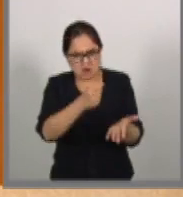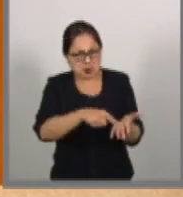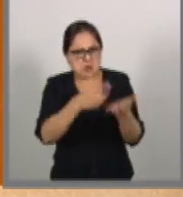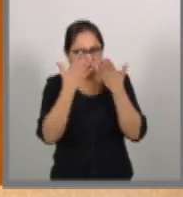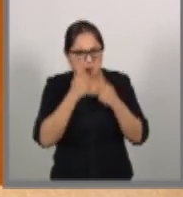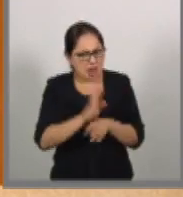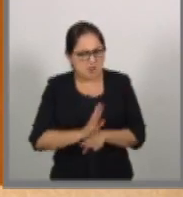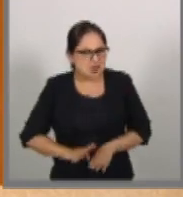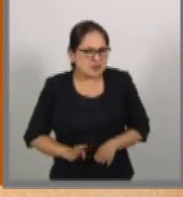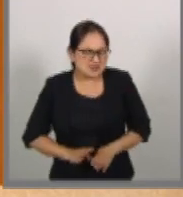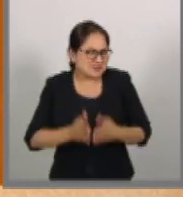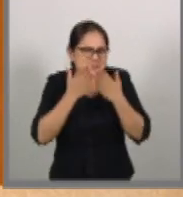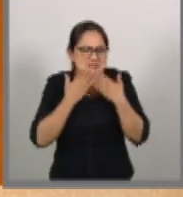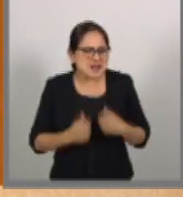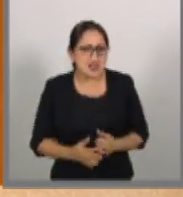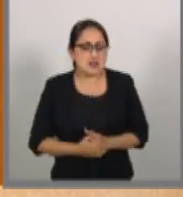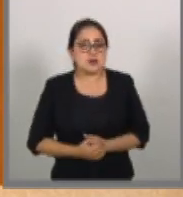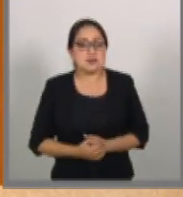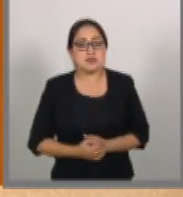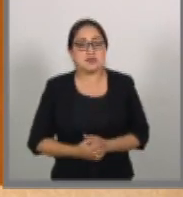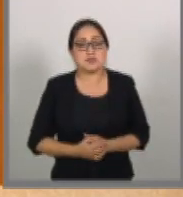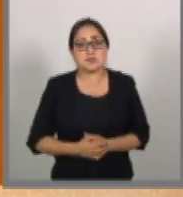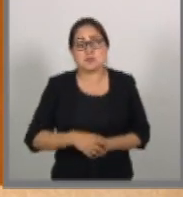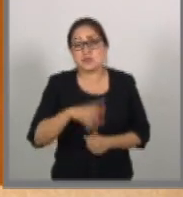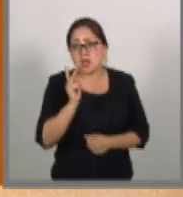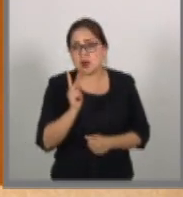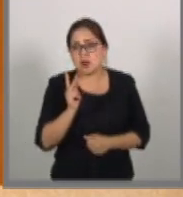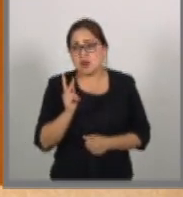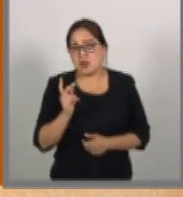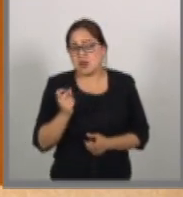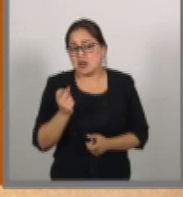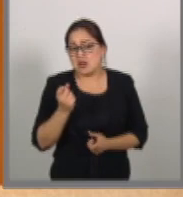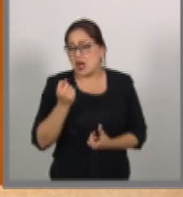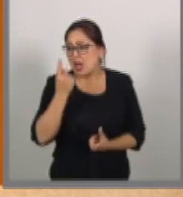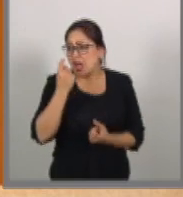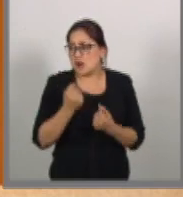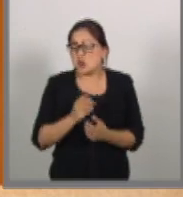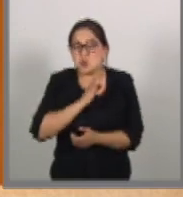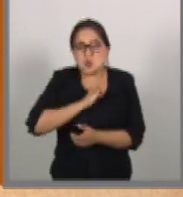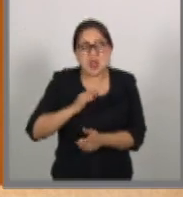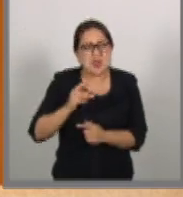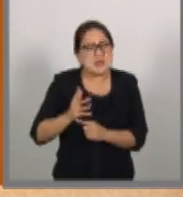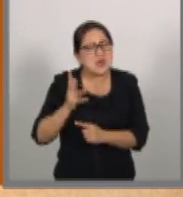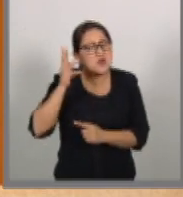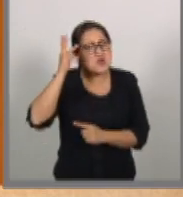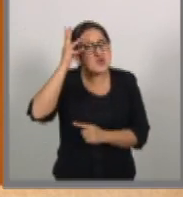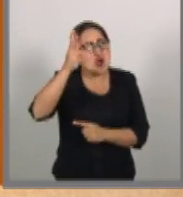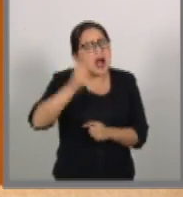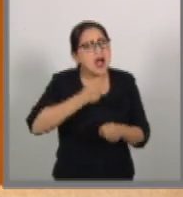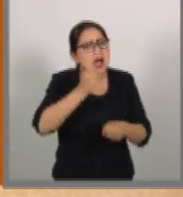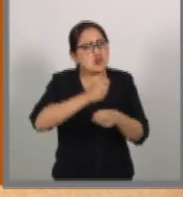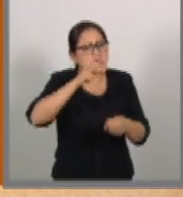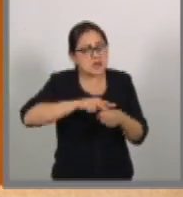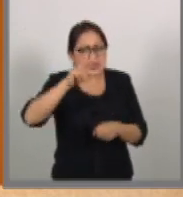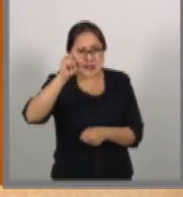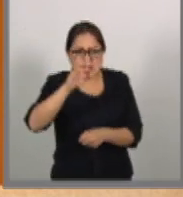y apenas tendrá algunos en el largo plazo. partir de 2030,